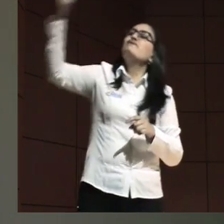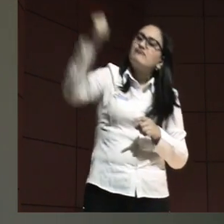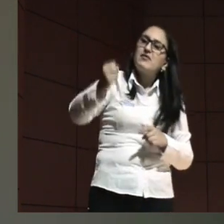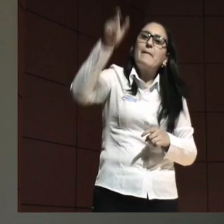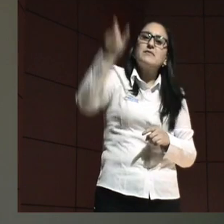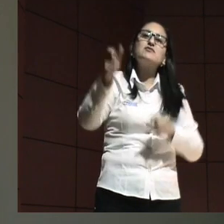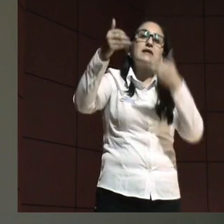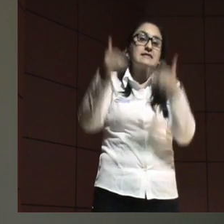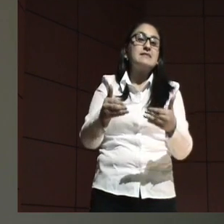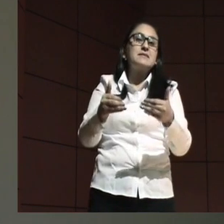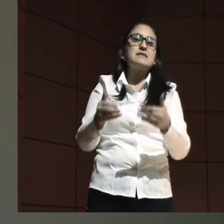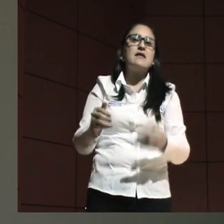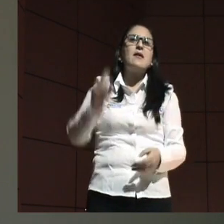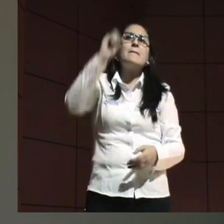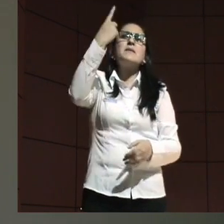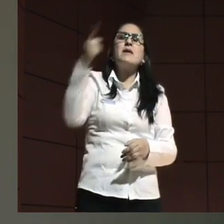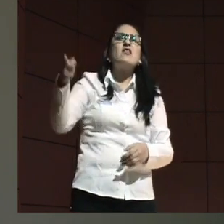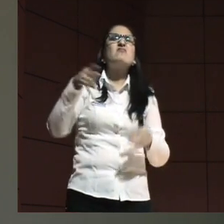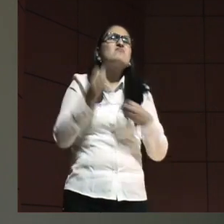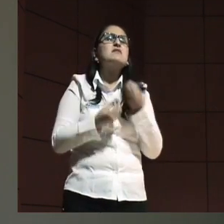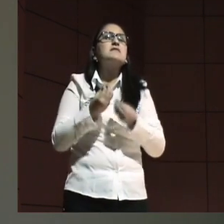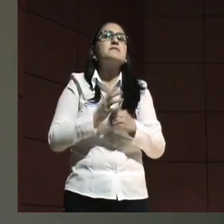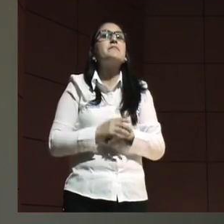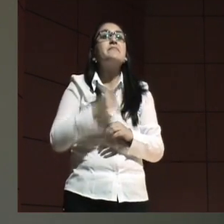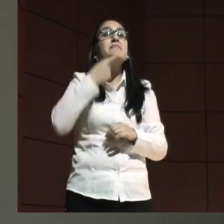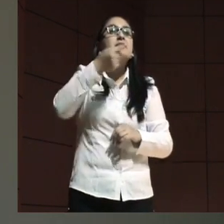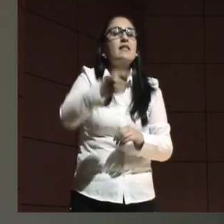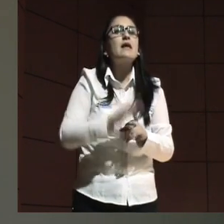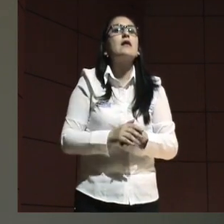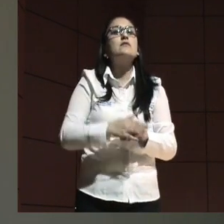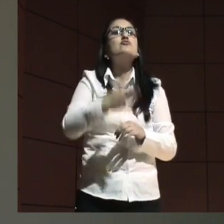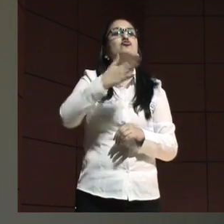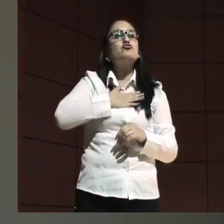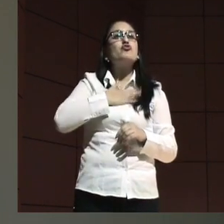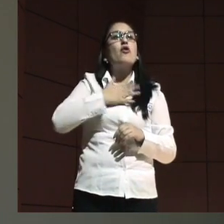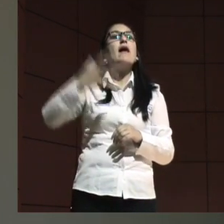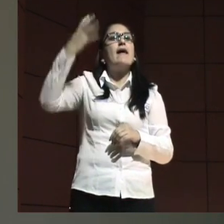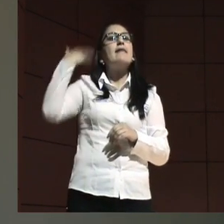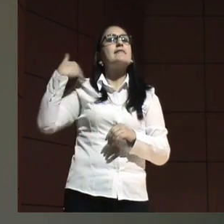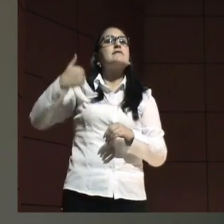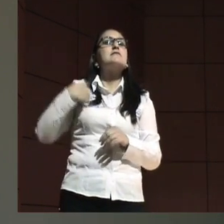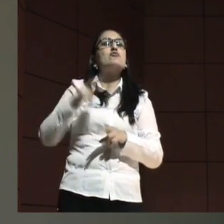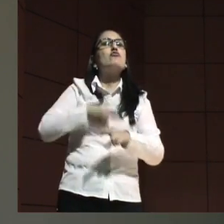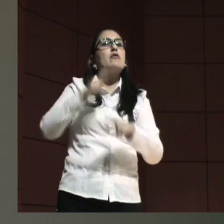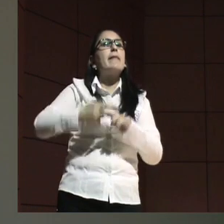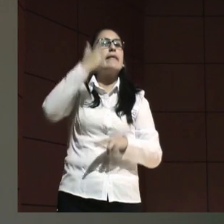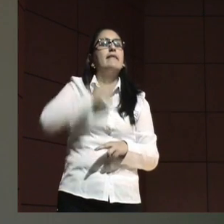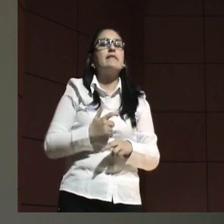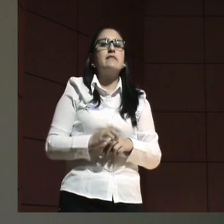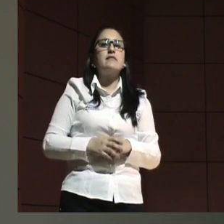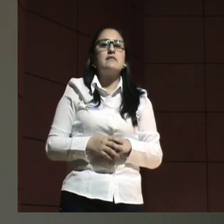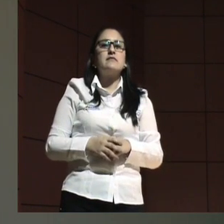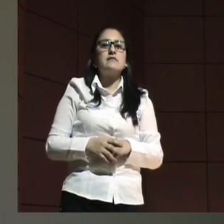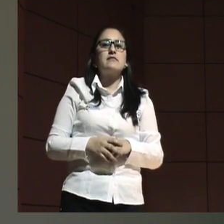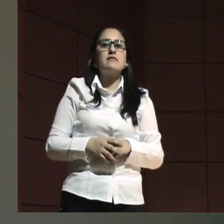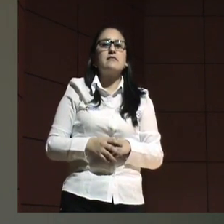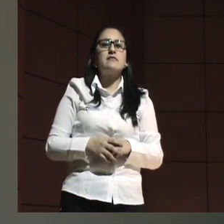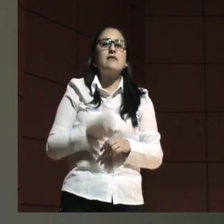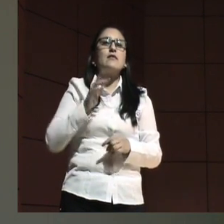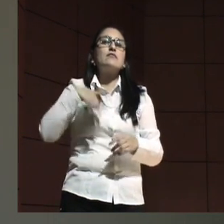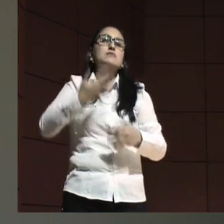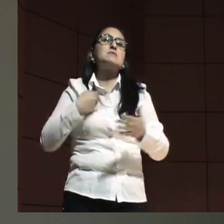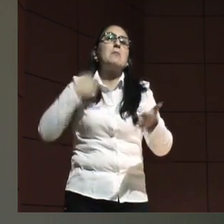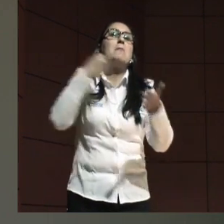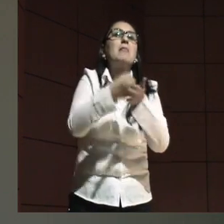con discapacidad y lo primero que hizo fue decir yo era una persona normal y tuve un accidente